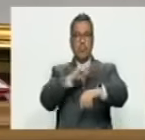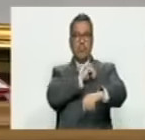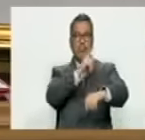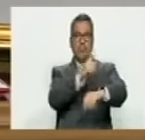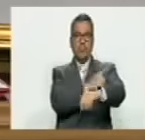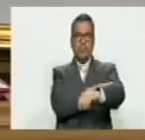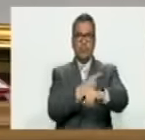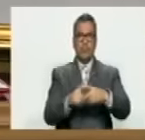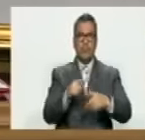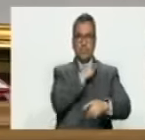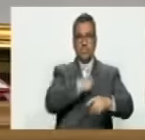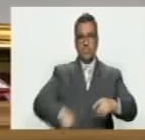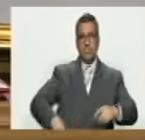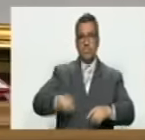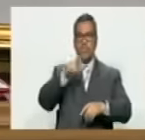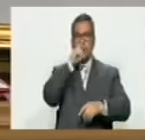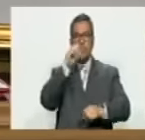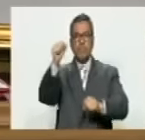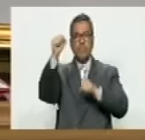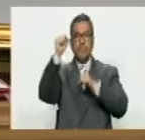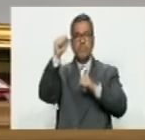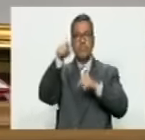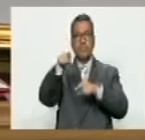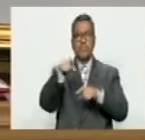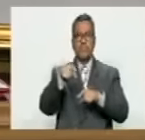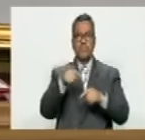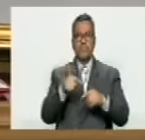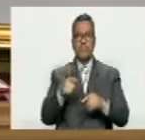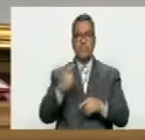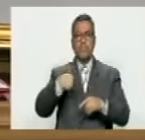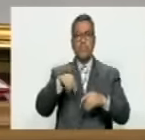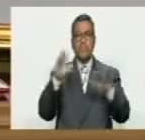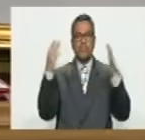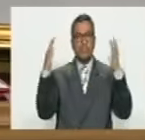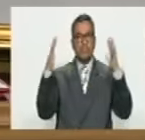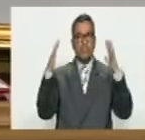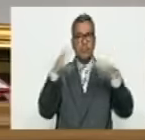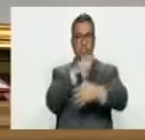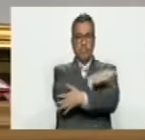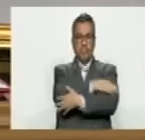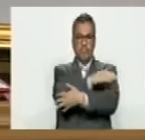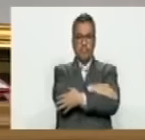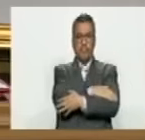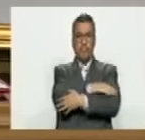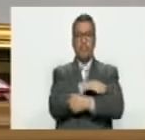Popular por el presidente Nicolás Maduro Moro. Y les ofrecemos un aplauso de felicitación.